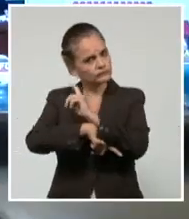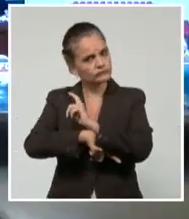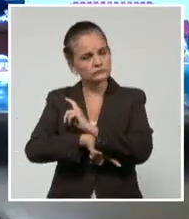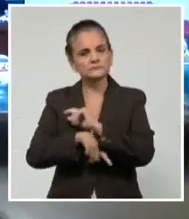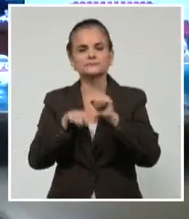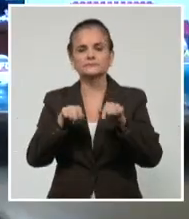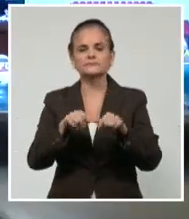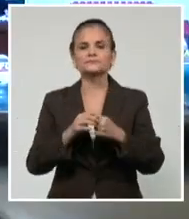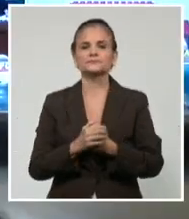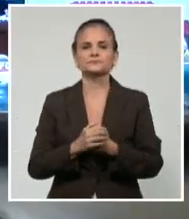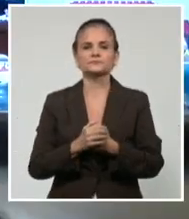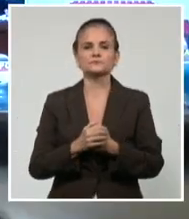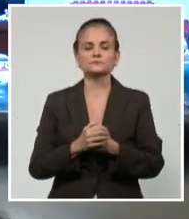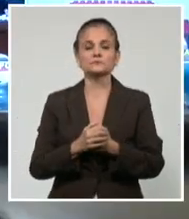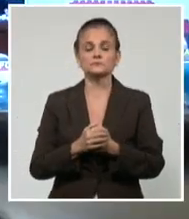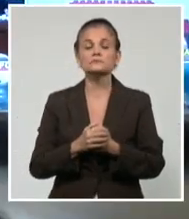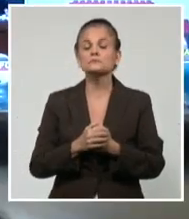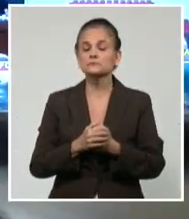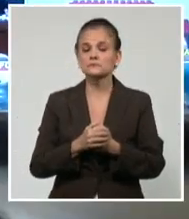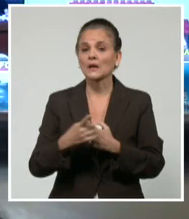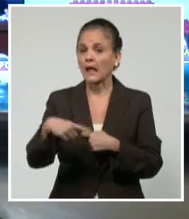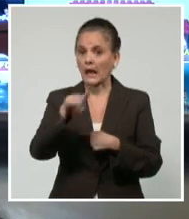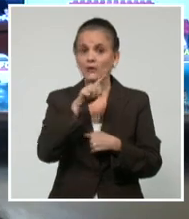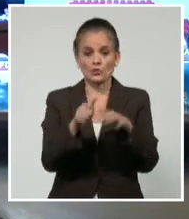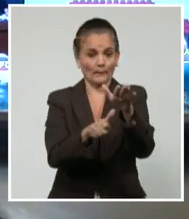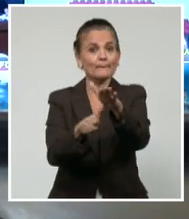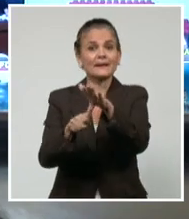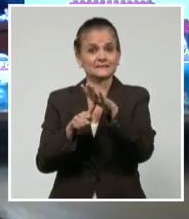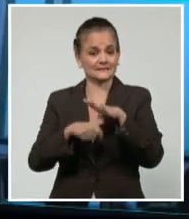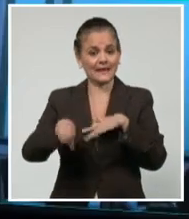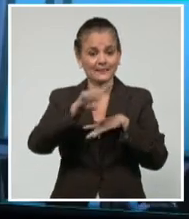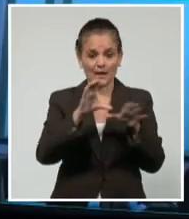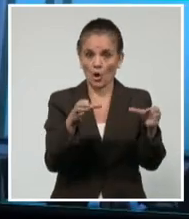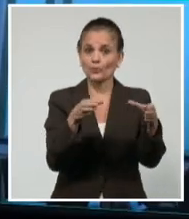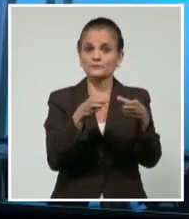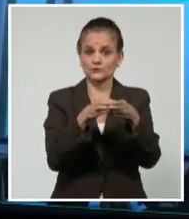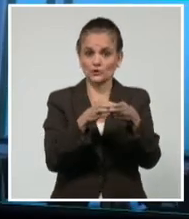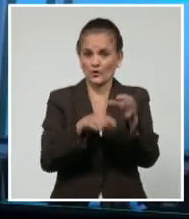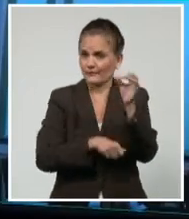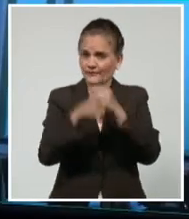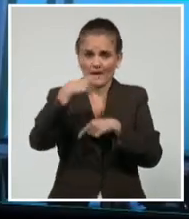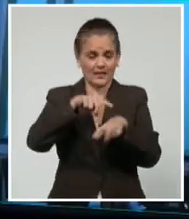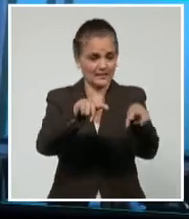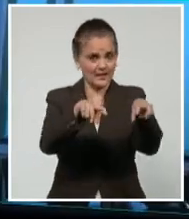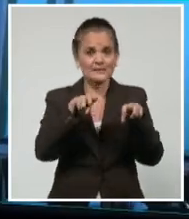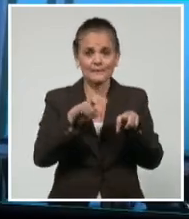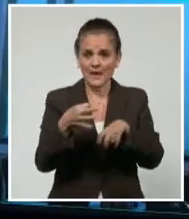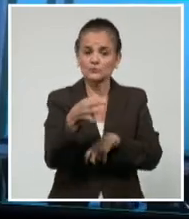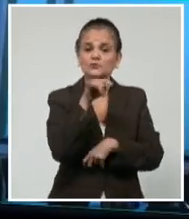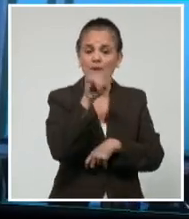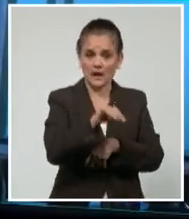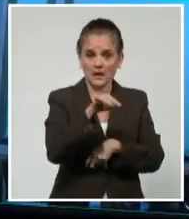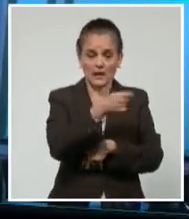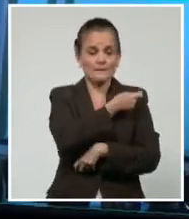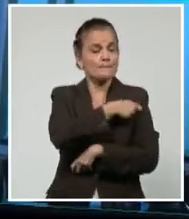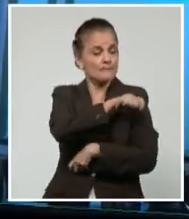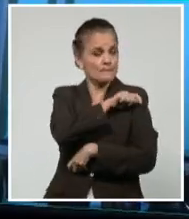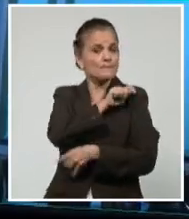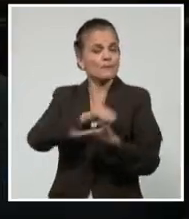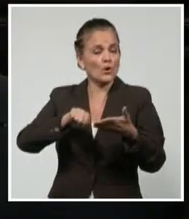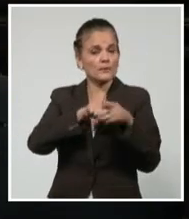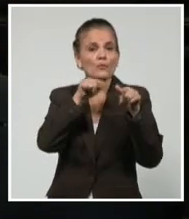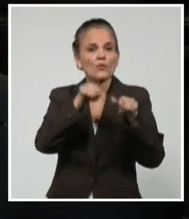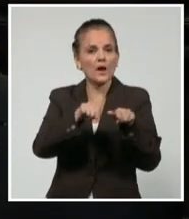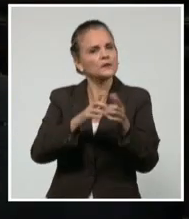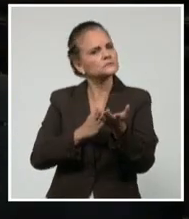caso. Con la profesionalización de algunos presidentes de comisiones permanentes de trabajo de las asambleas municipales del Poder Popular, se